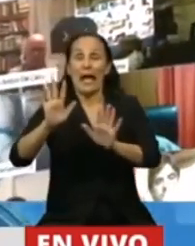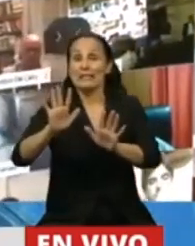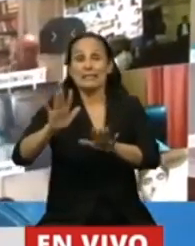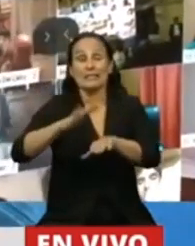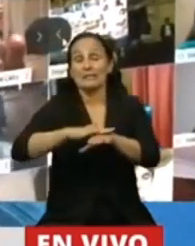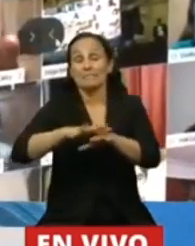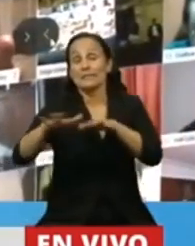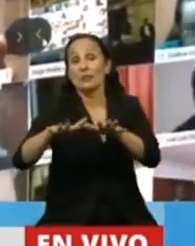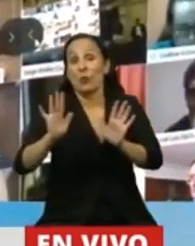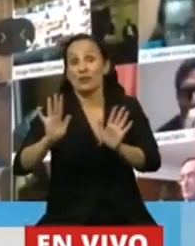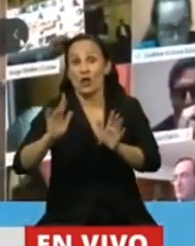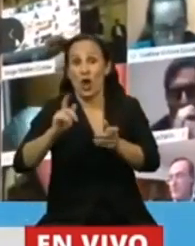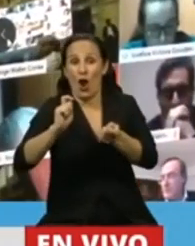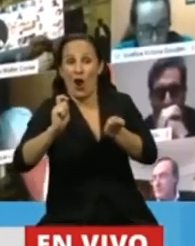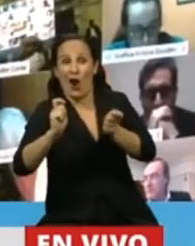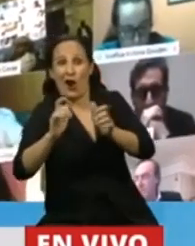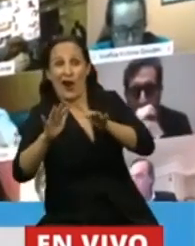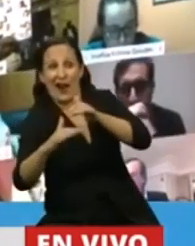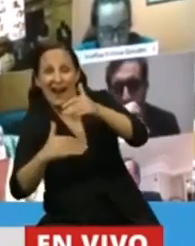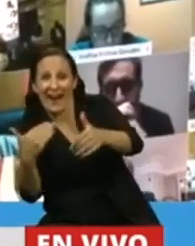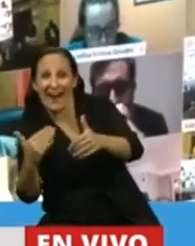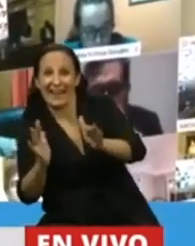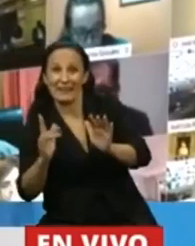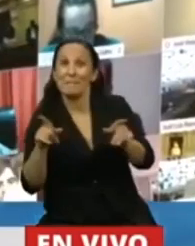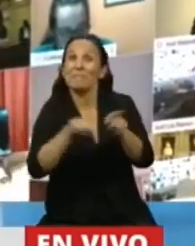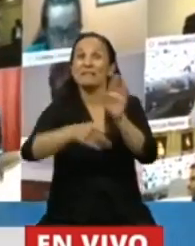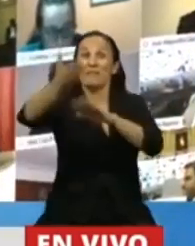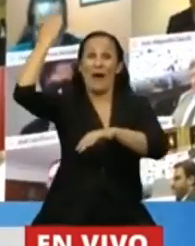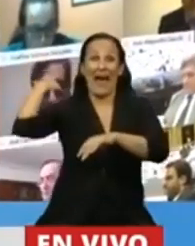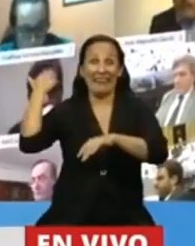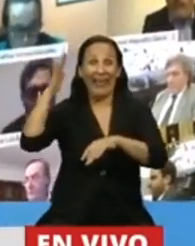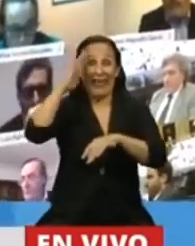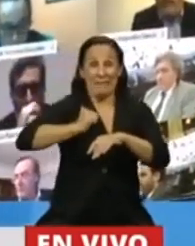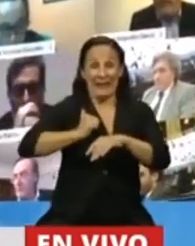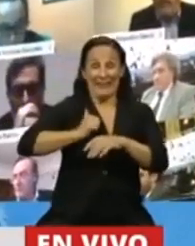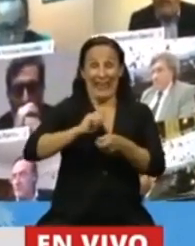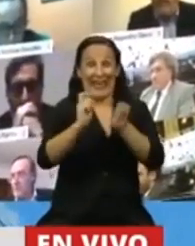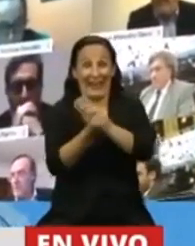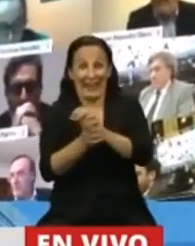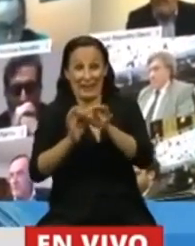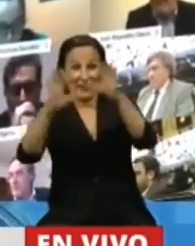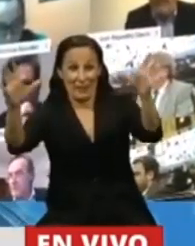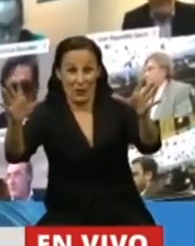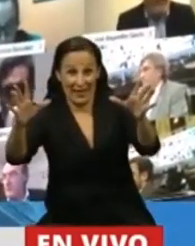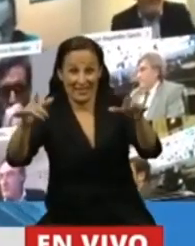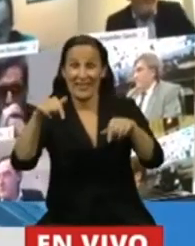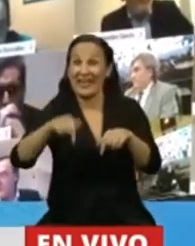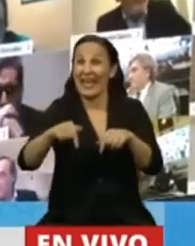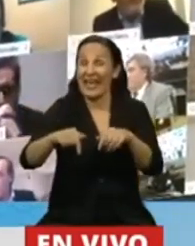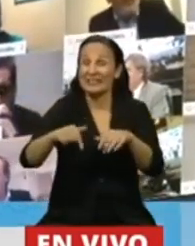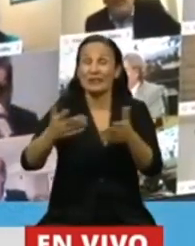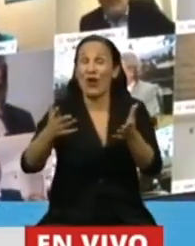Así como hubo una transición en la democracia para salir de la dictadura. Esta es la transición de la peste. No la de Camus,